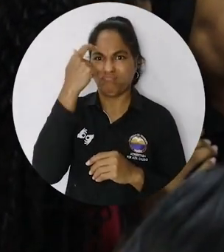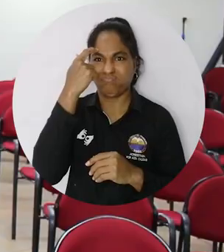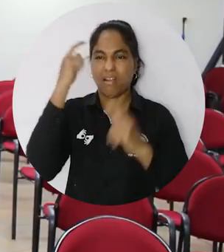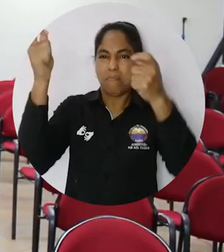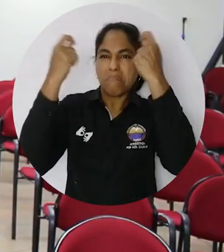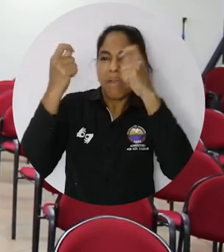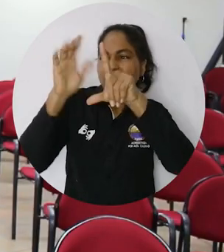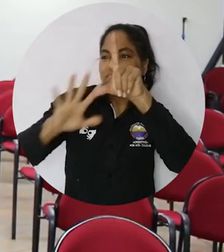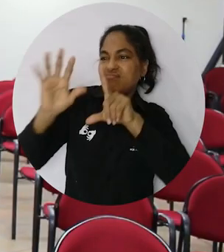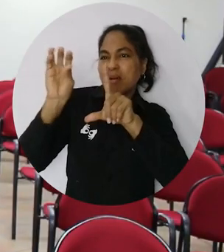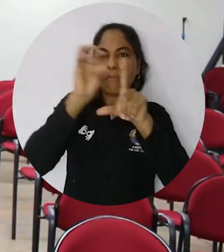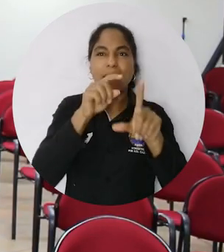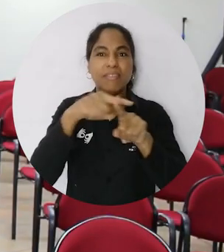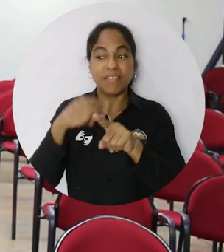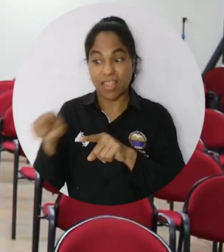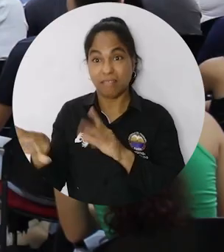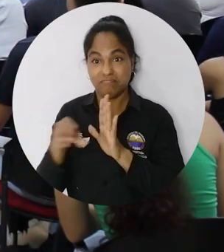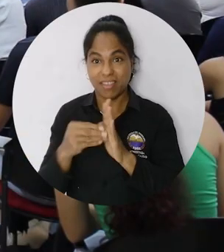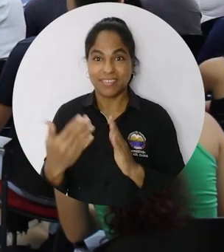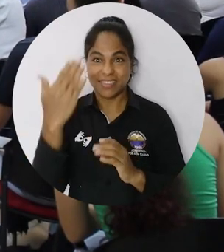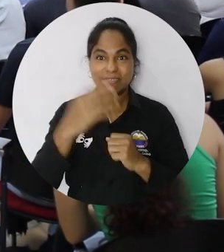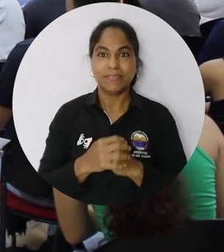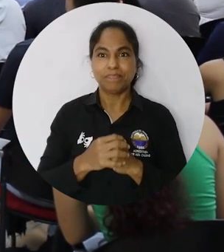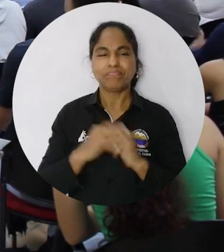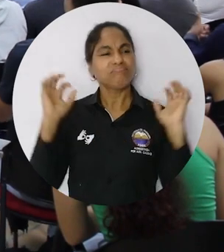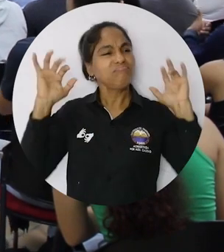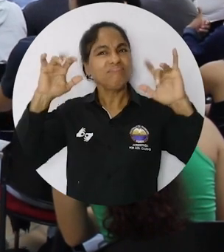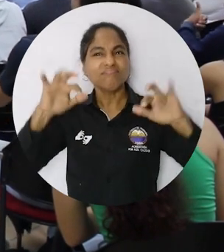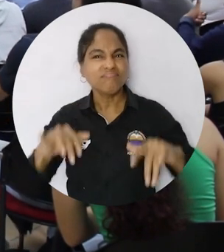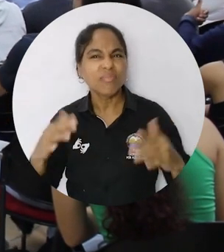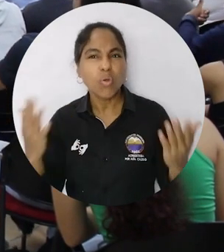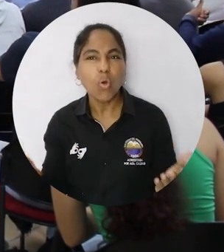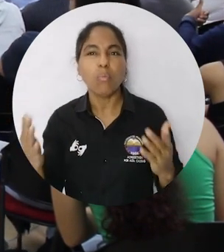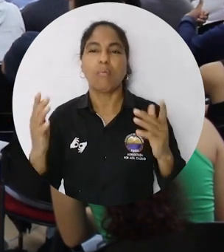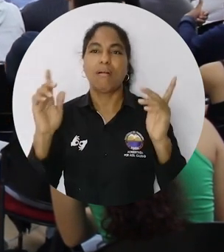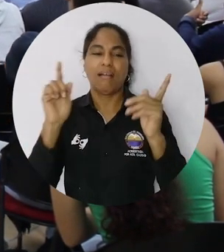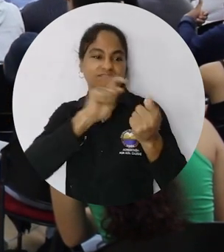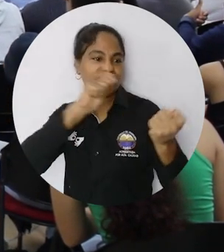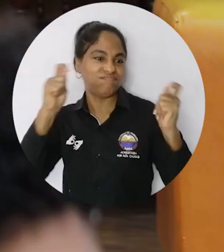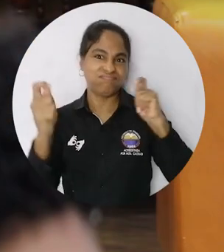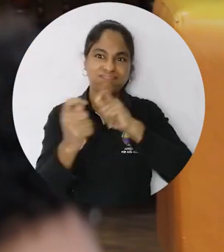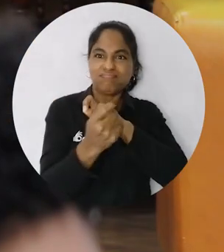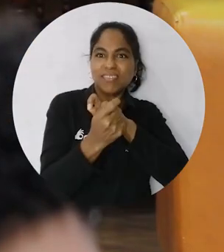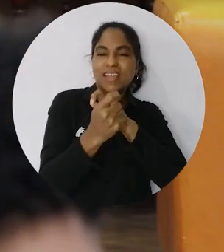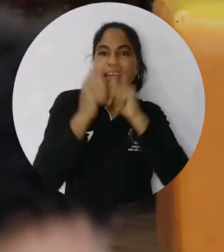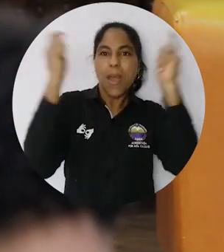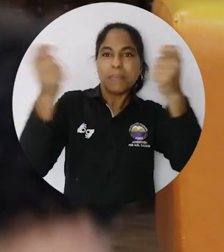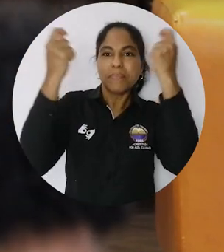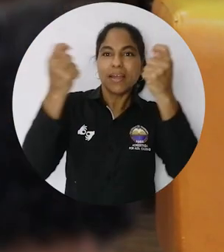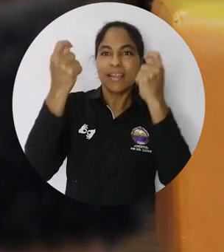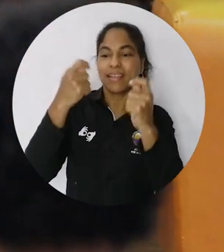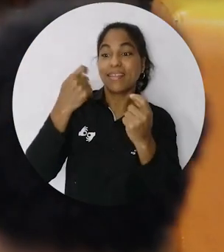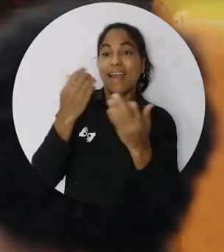lanzar personas que a través del mercadeo sí han llevado una vida. Este evento tuvo como propósito celebrar la transformación continua del marketing